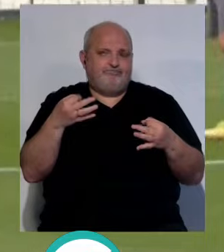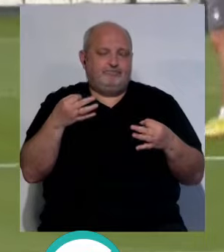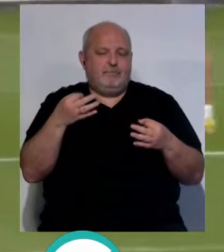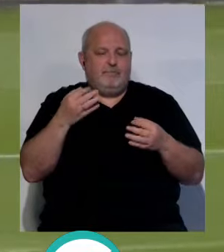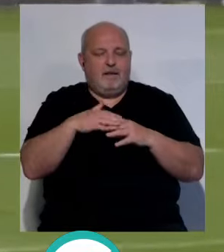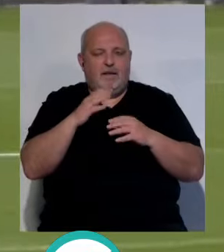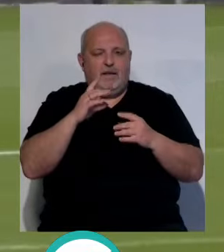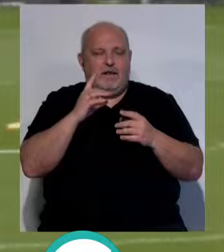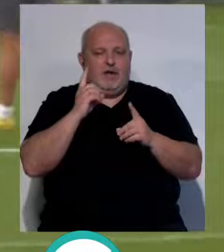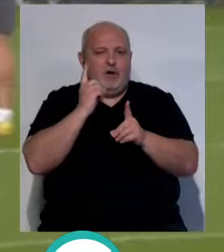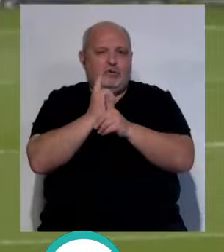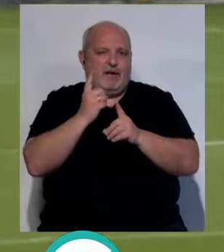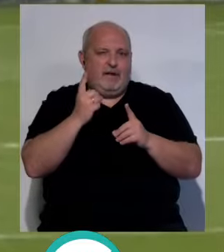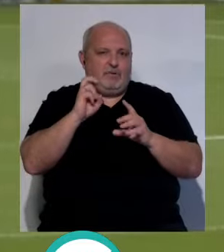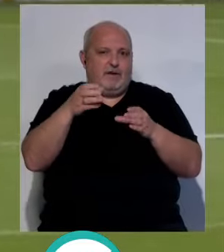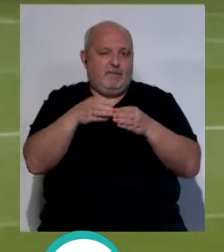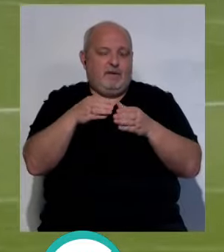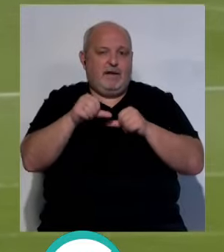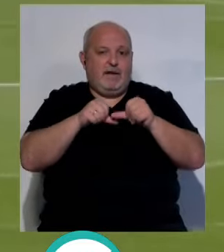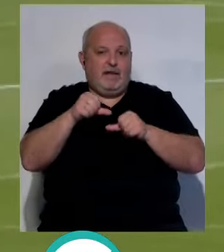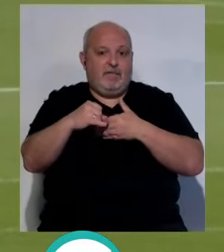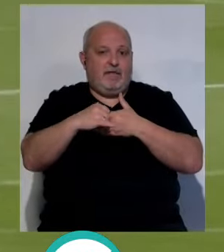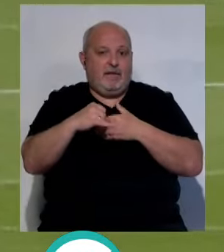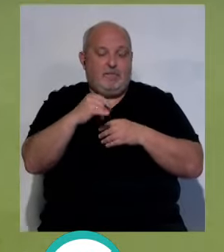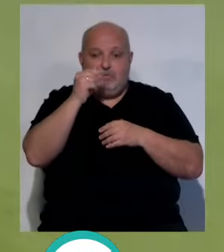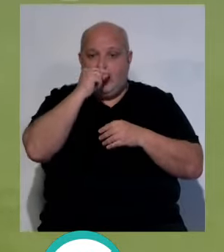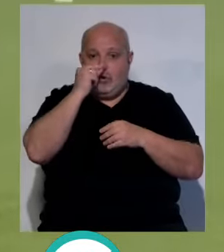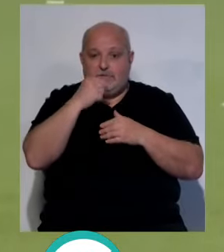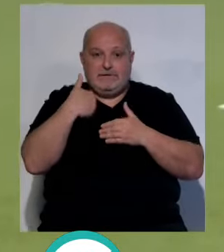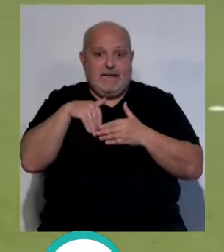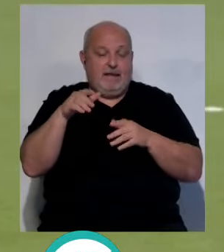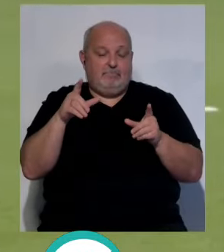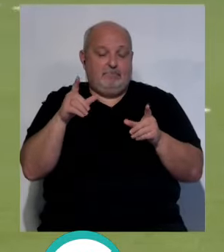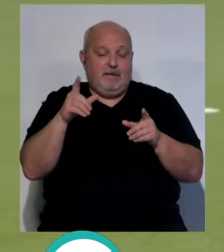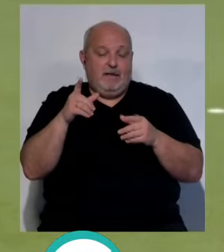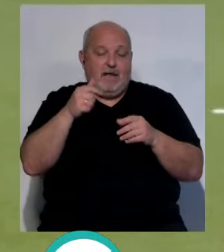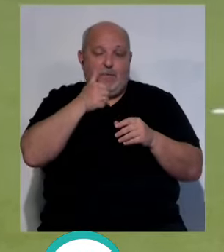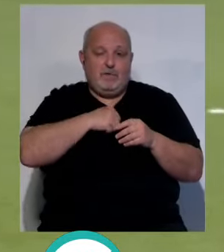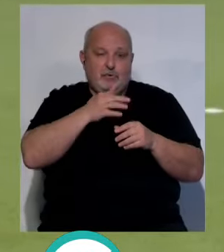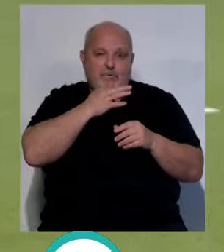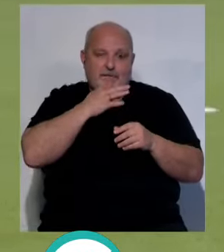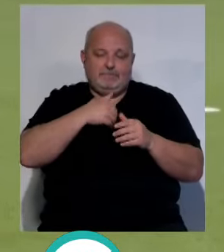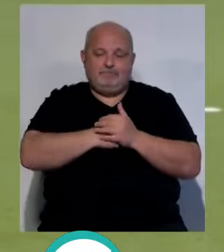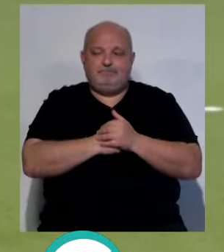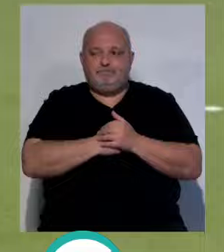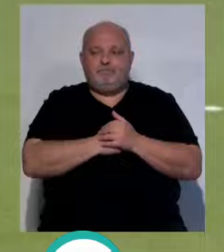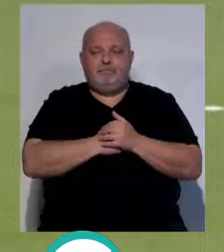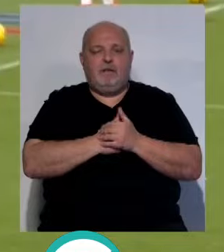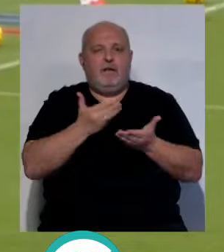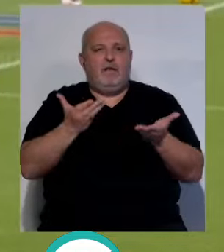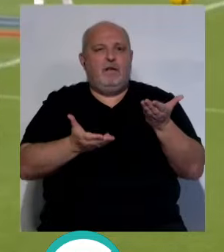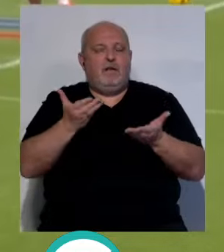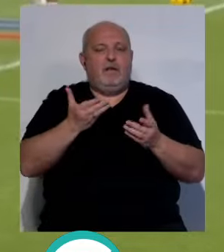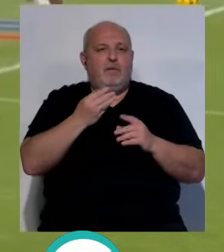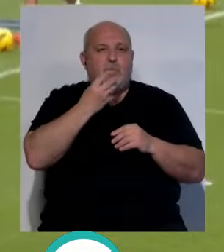...plantar cara a lo que resta todavía de Liga... ...que no es poco, aunque sean pocos partidos... ...pero nos queda mucho que aguantar todavía... ...sobre la balanza